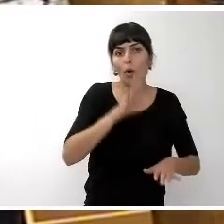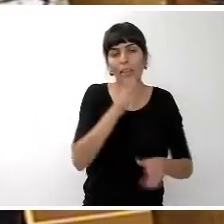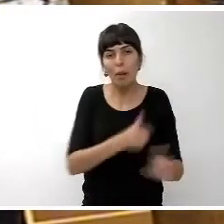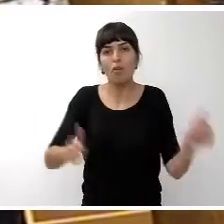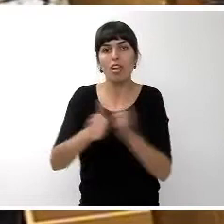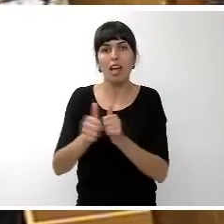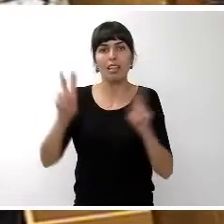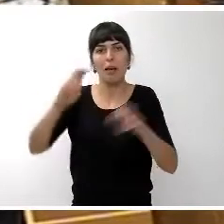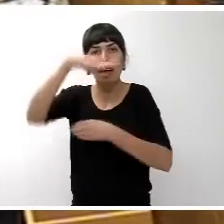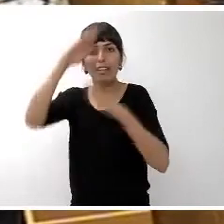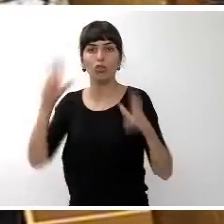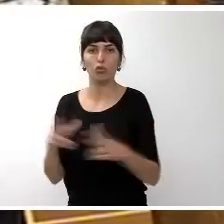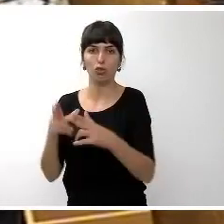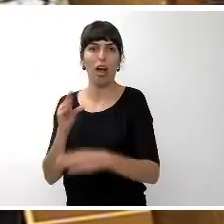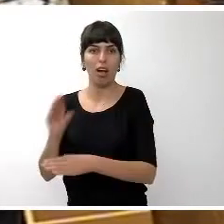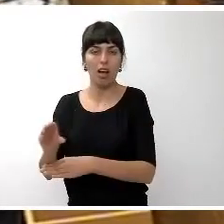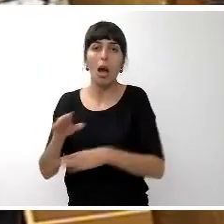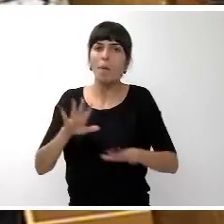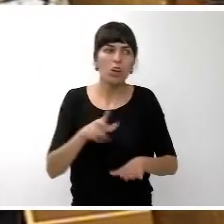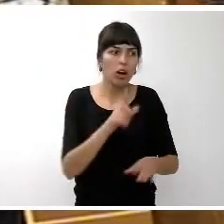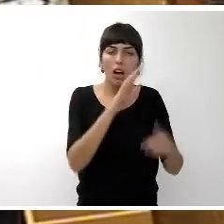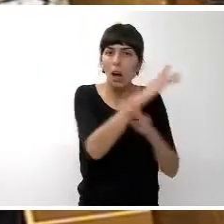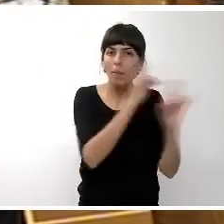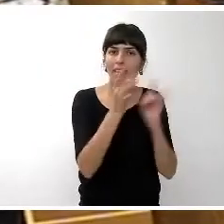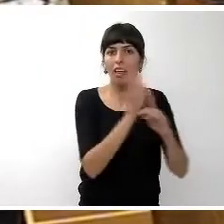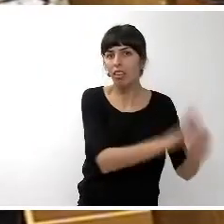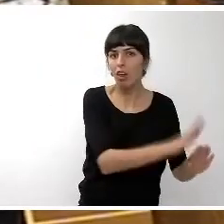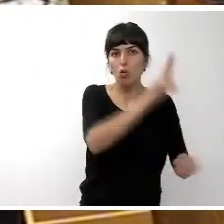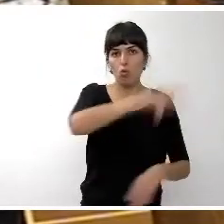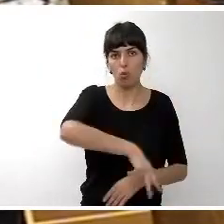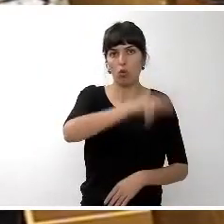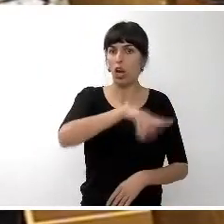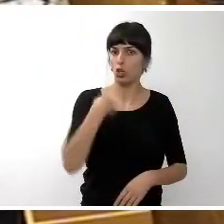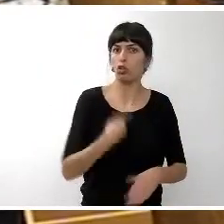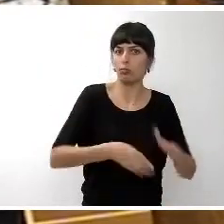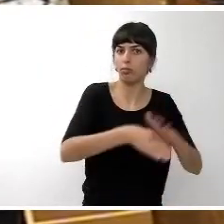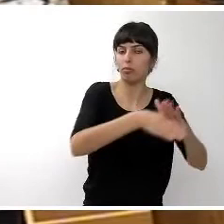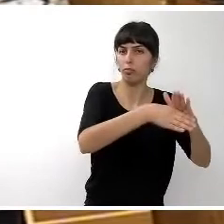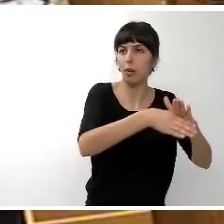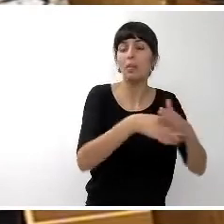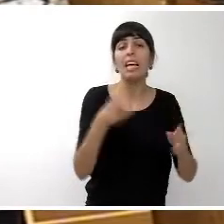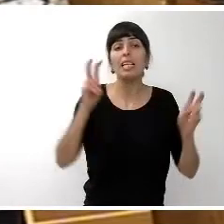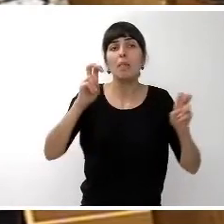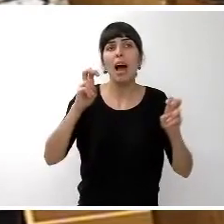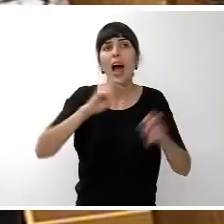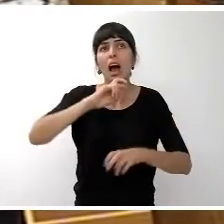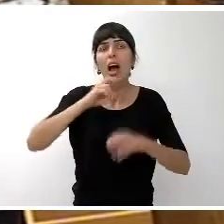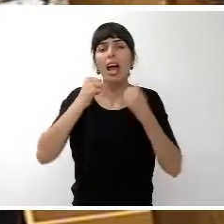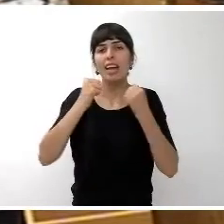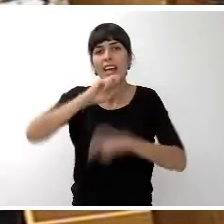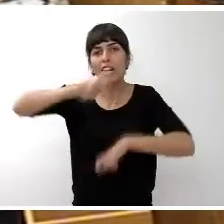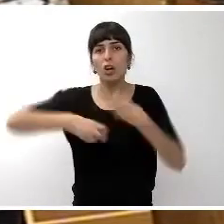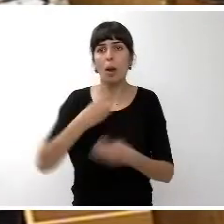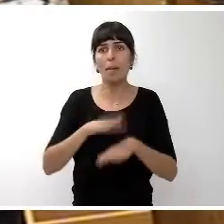luego jamás se ha abandonado y vamos a mantenernos ahí. Respecto a las renovables, mire, para más de 14.000 hogares en este momento